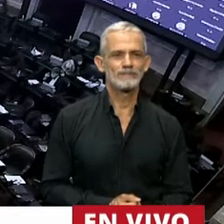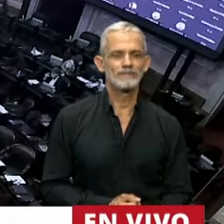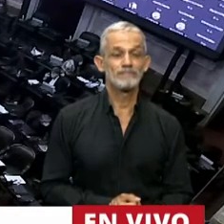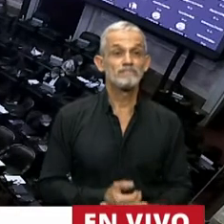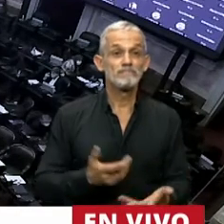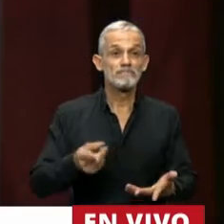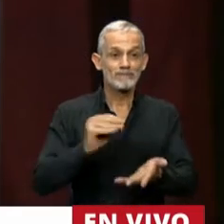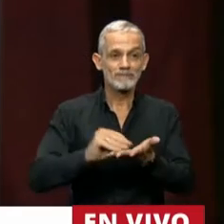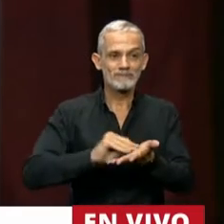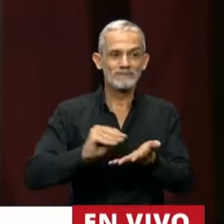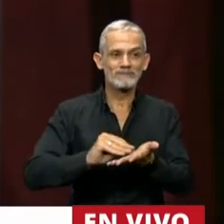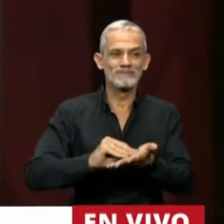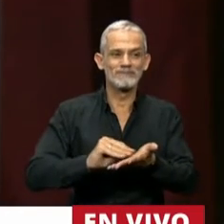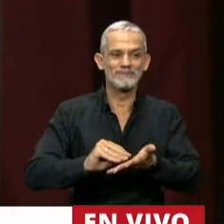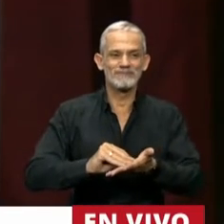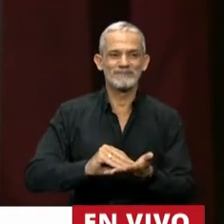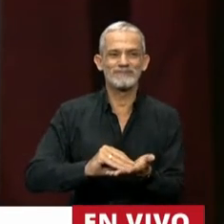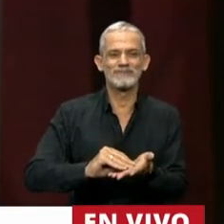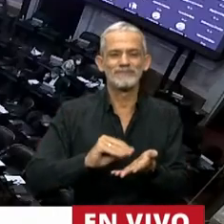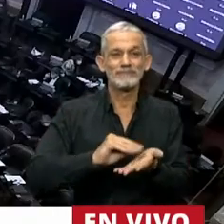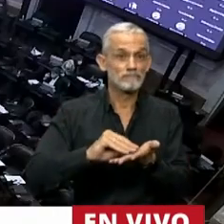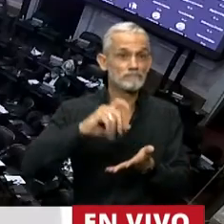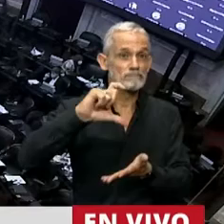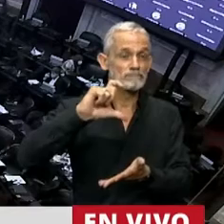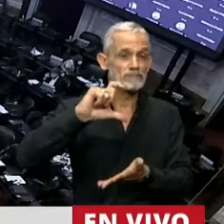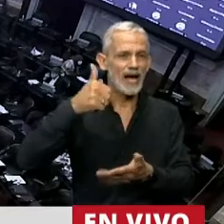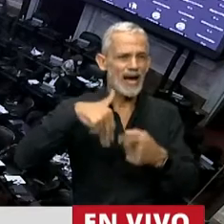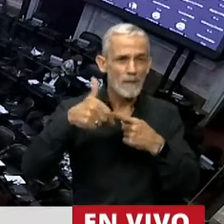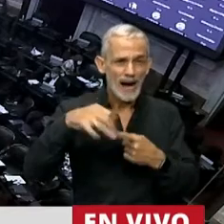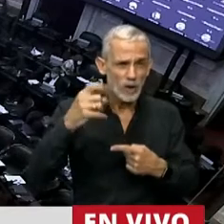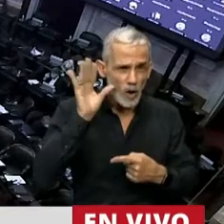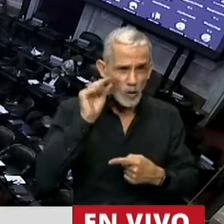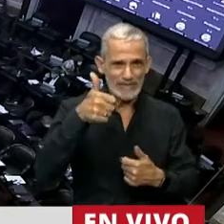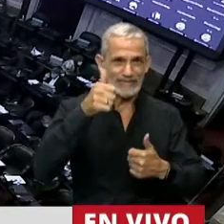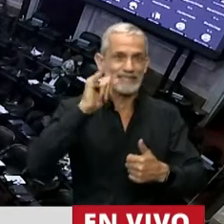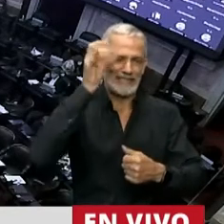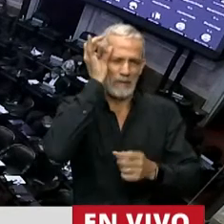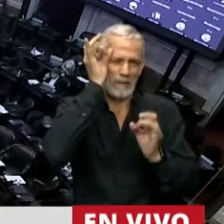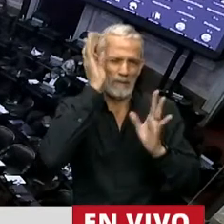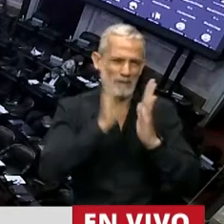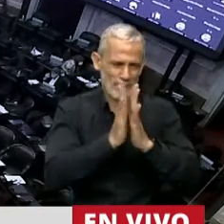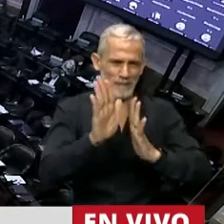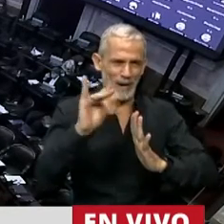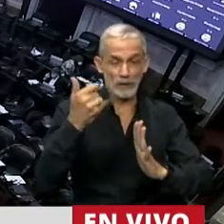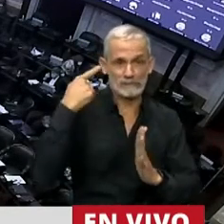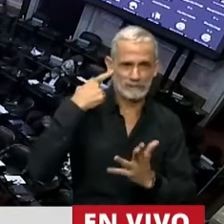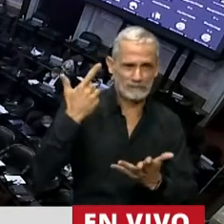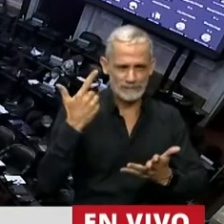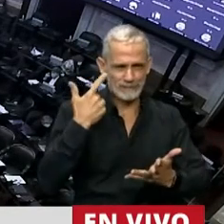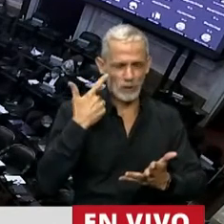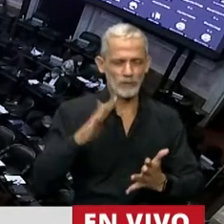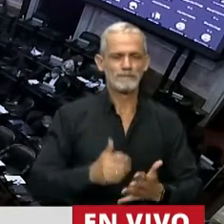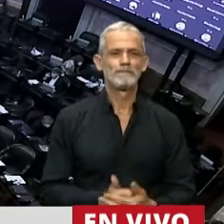Diputada, ahí está. Sí. Sí, presidente, discúlpeme el retraso.